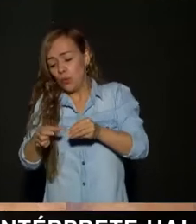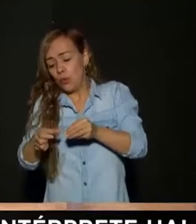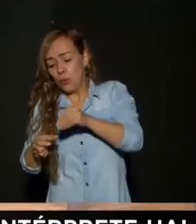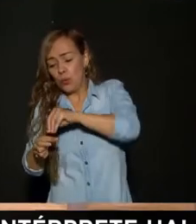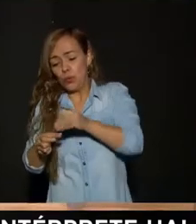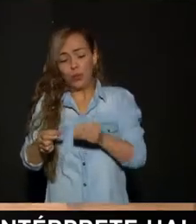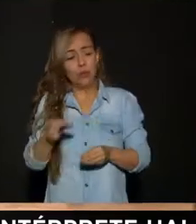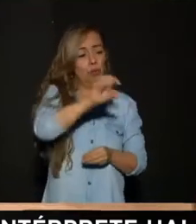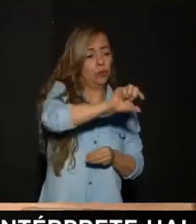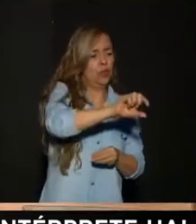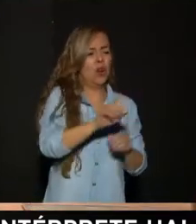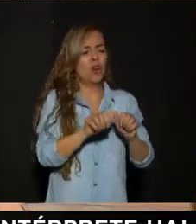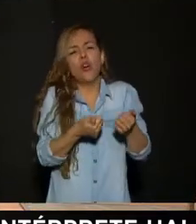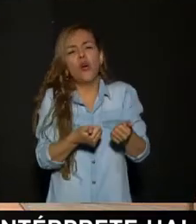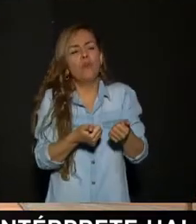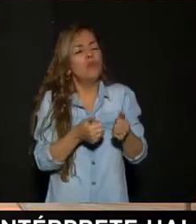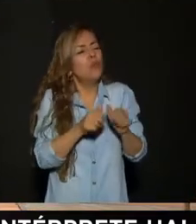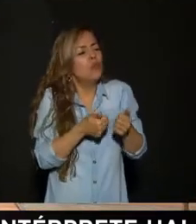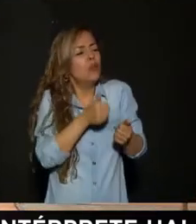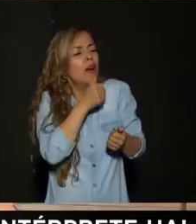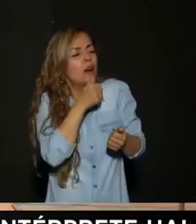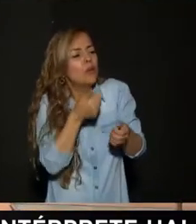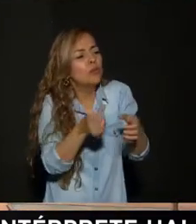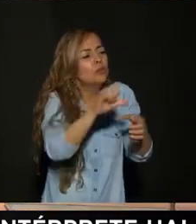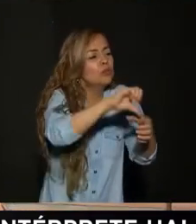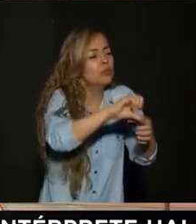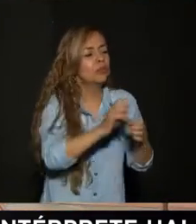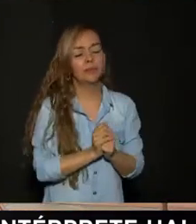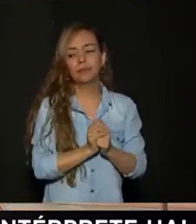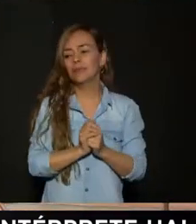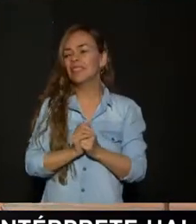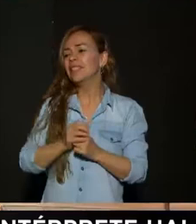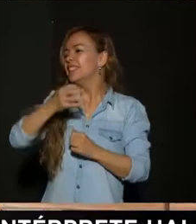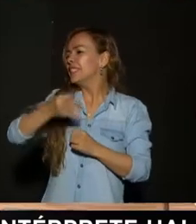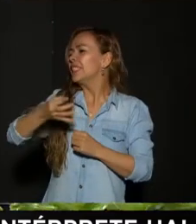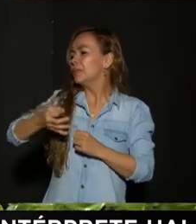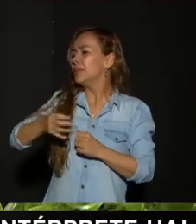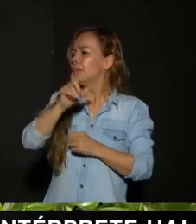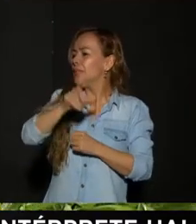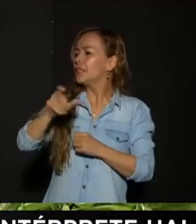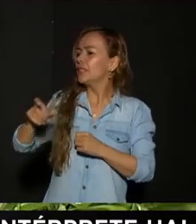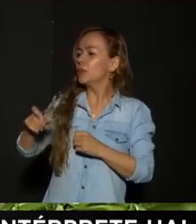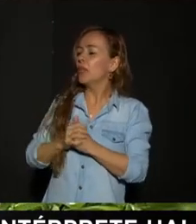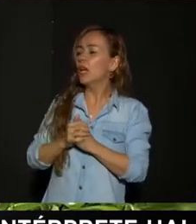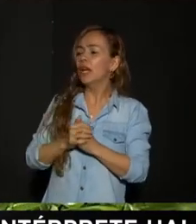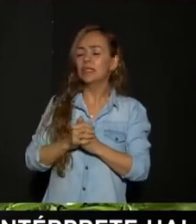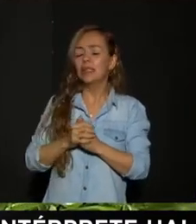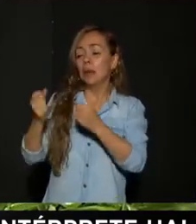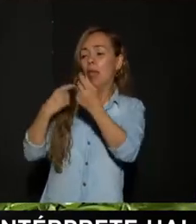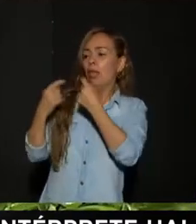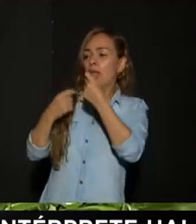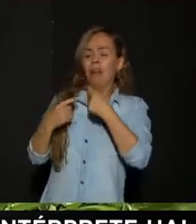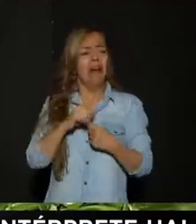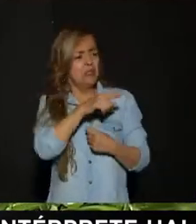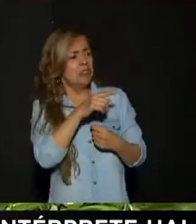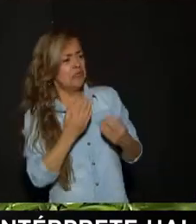Como es este tema De poderlas hidratar Y echarles agüita Bueno Eso es lo que nos cuentan Siempre que las compramos Cierto Entonces nos dicen No Es